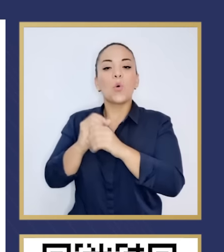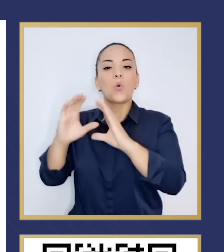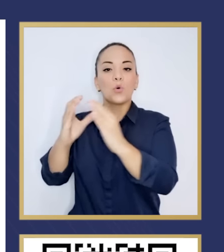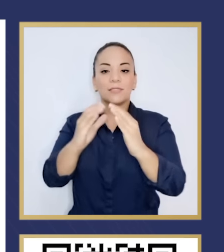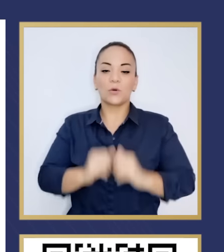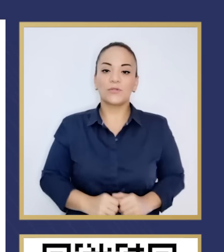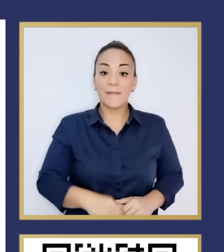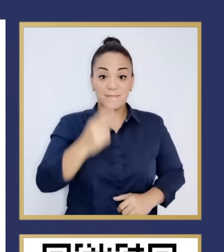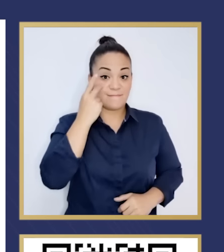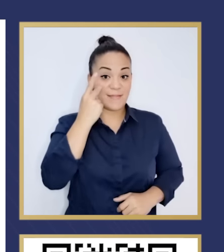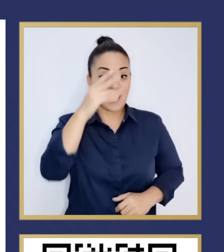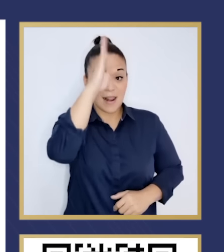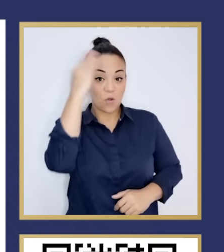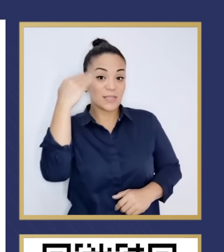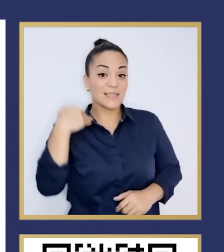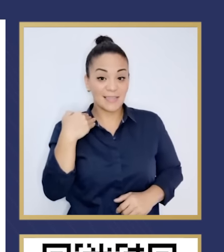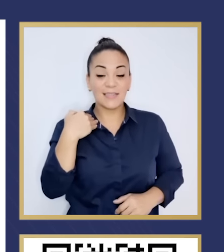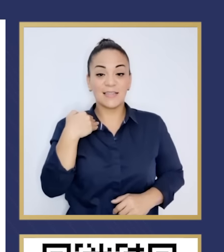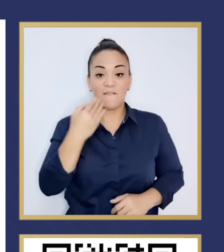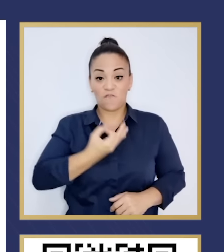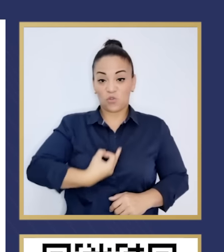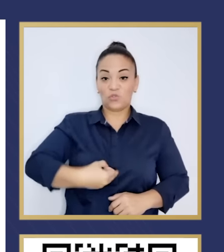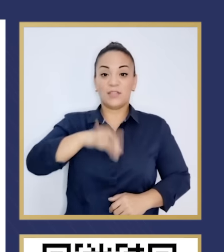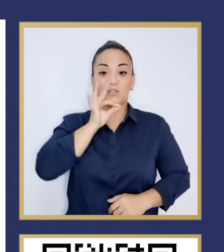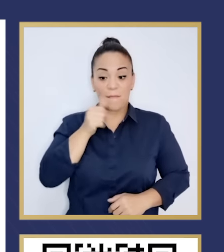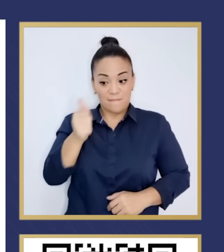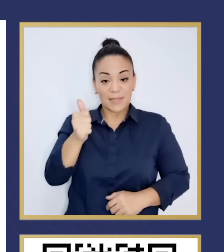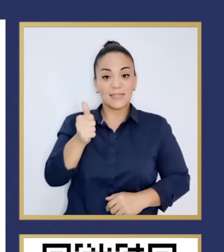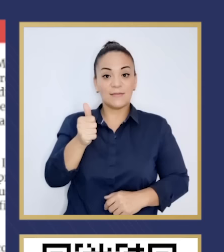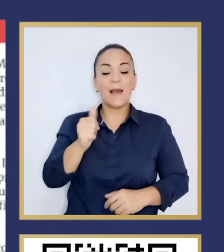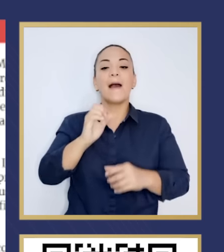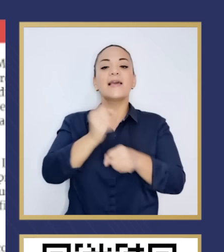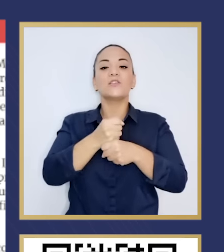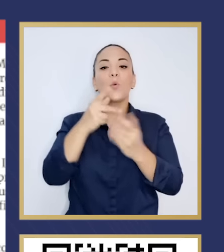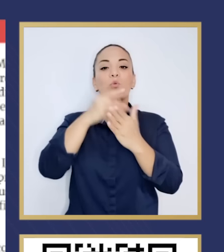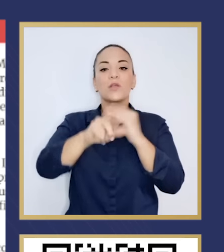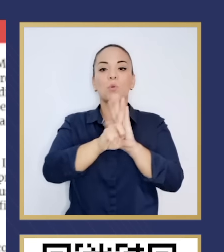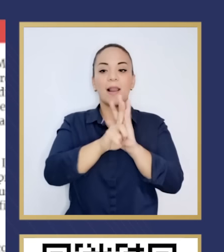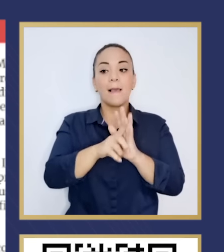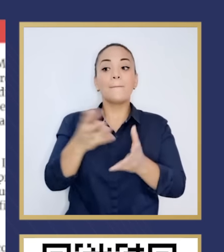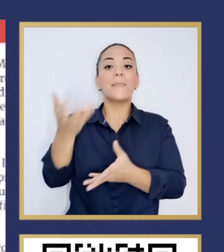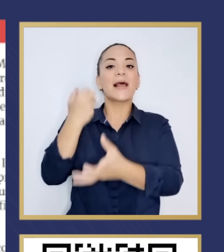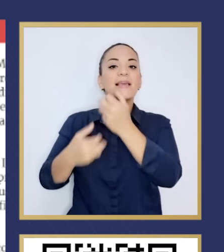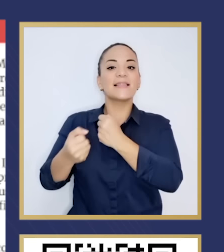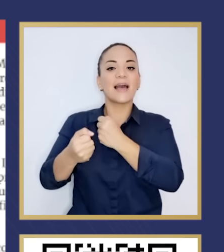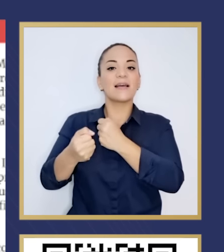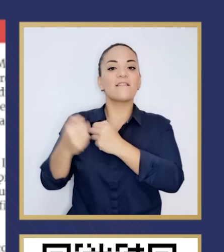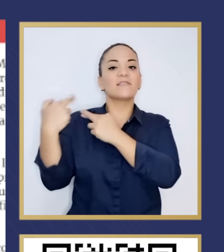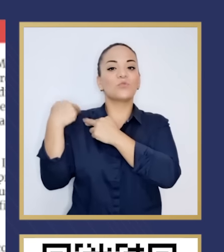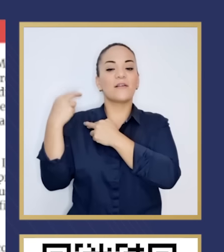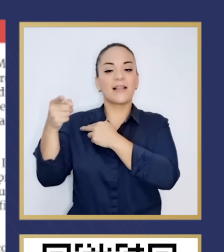Es más, Laura Chinchilla, en su gran frustración, presentó un proyecto de ley para ahí sí quitarle muchas